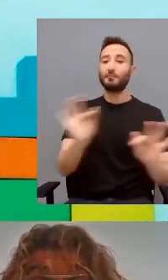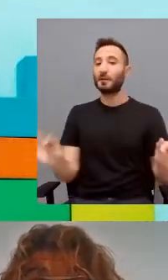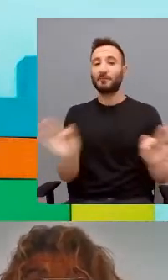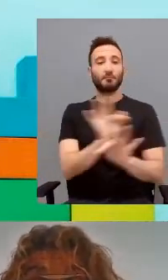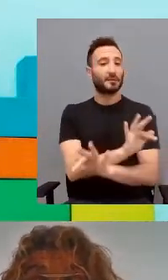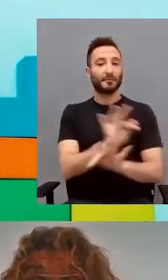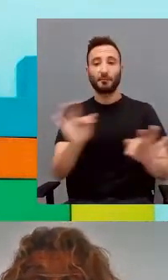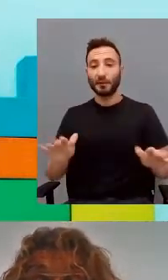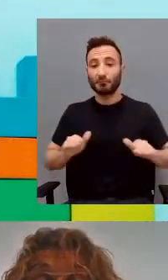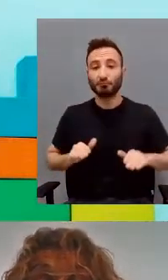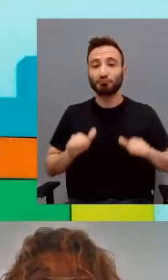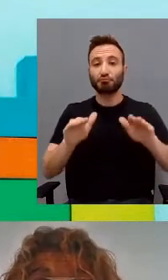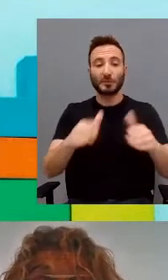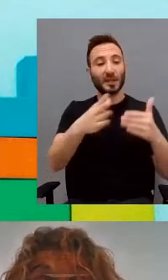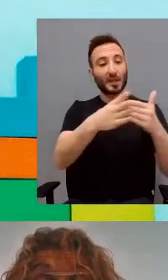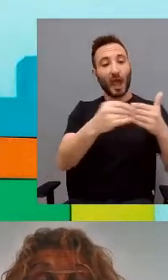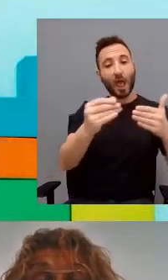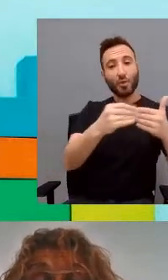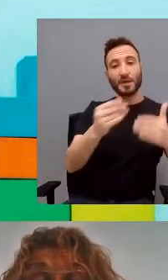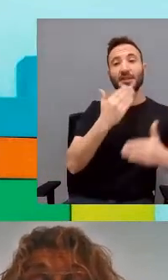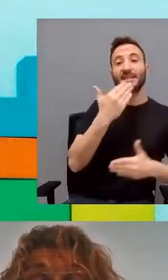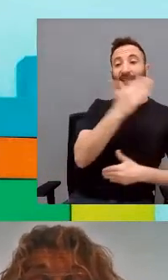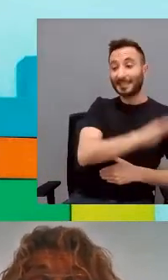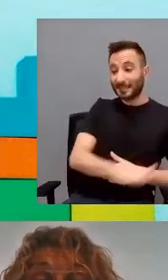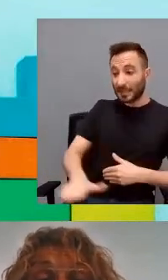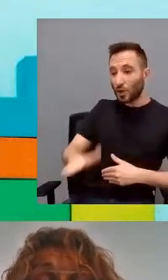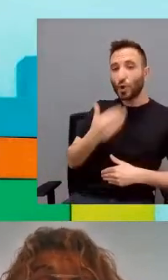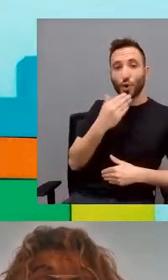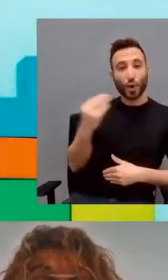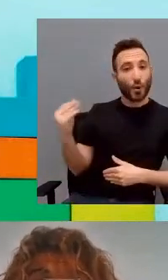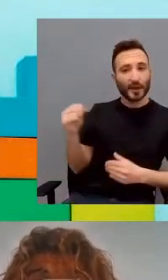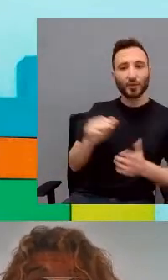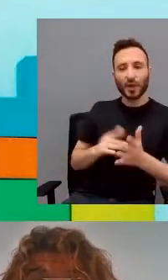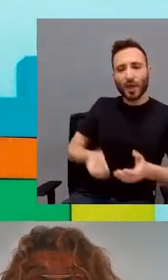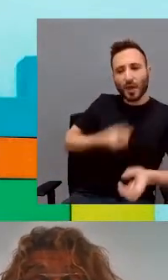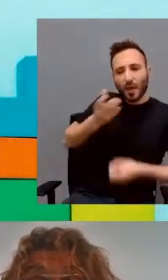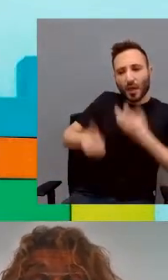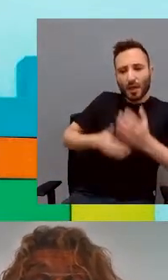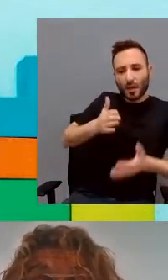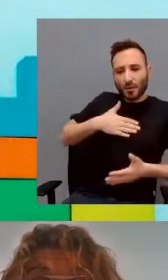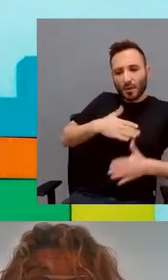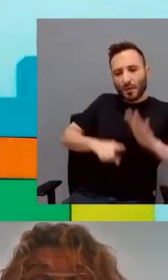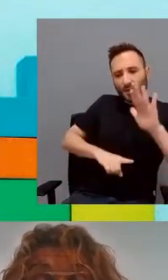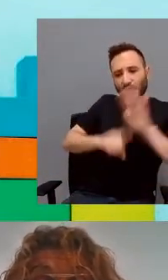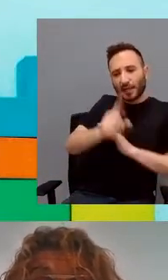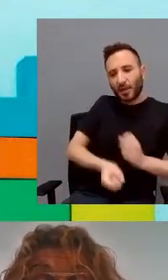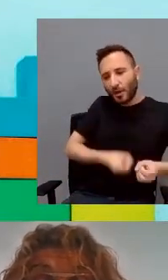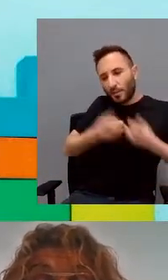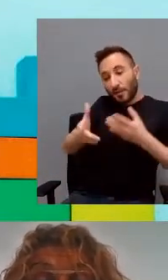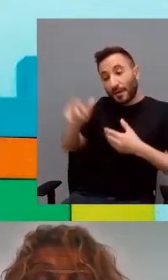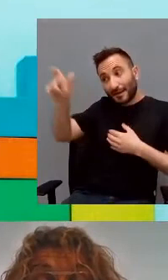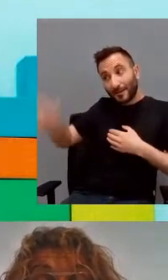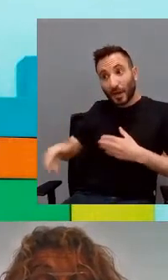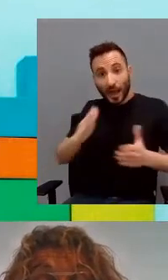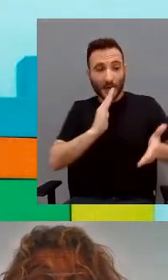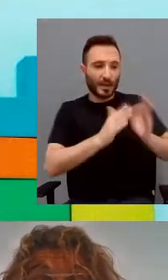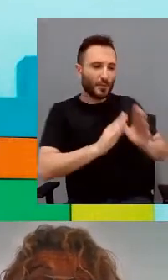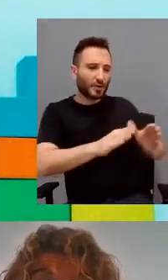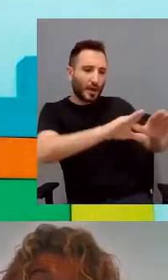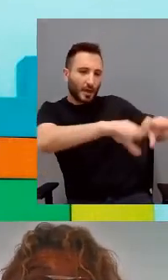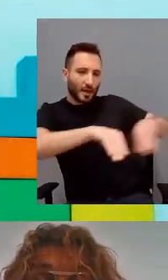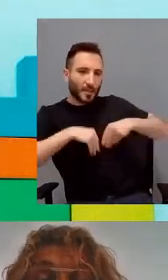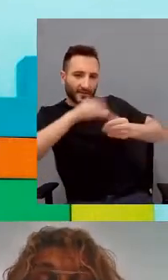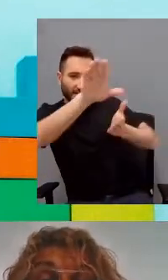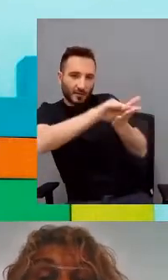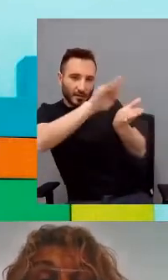niño y adolescente con TEA aporta señales y pautas de cómo potenciar su propio desarrollo y a las que el terapeuta debe estar abierto a